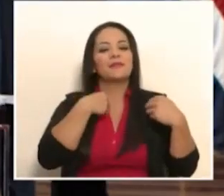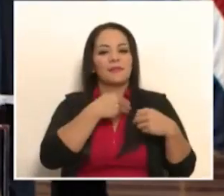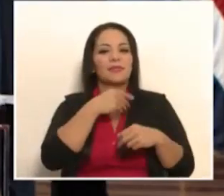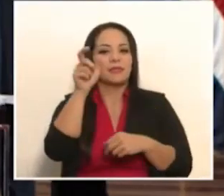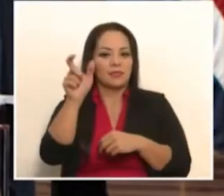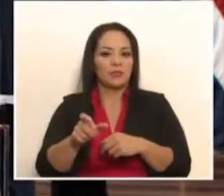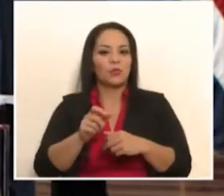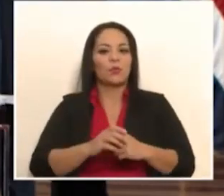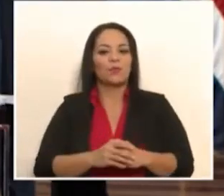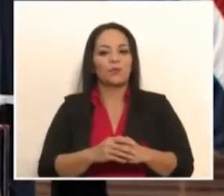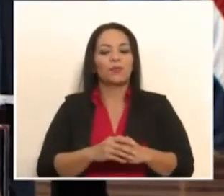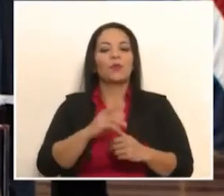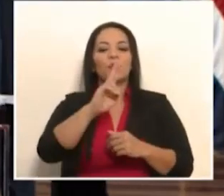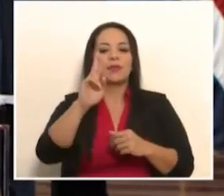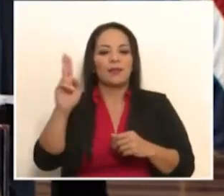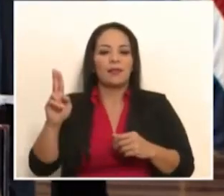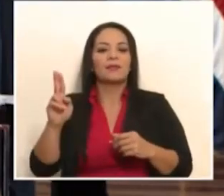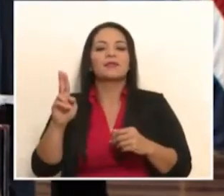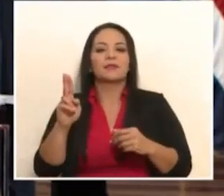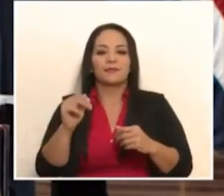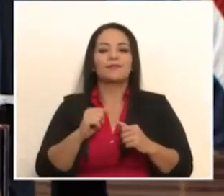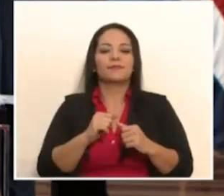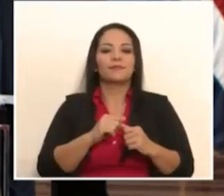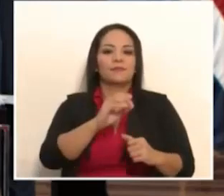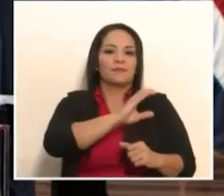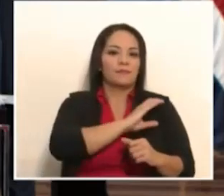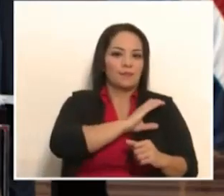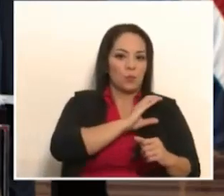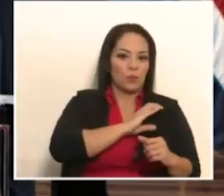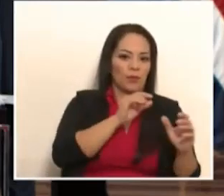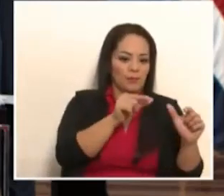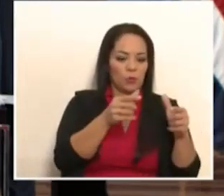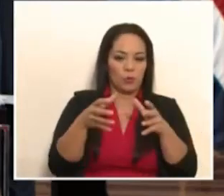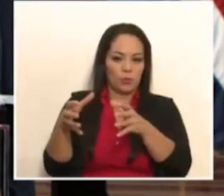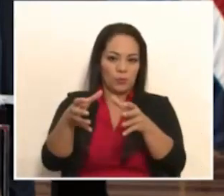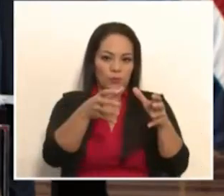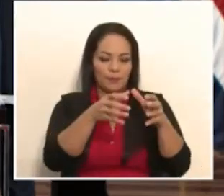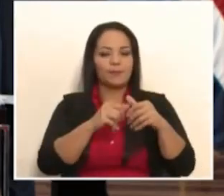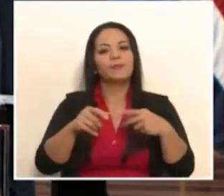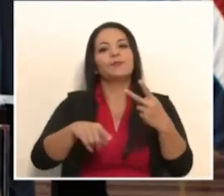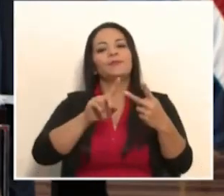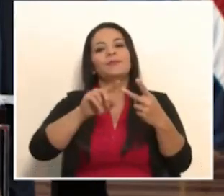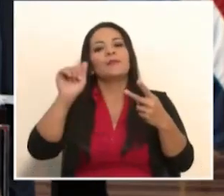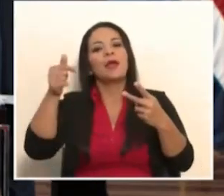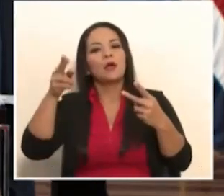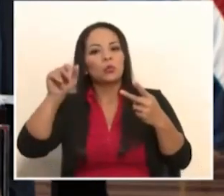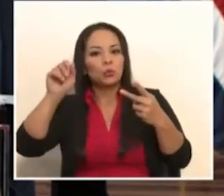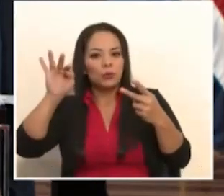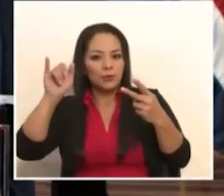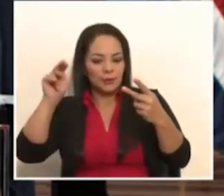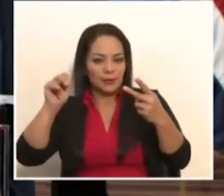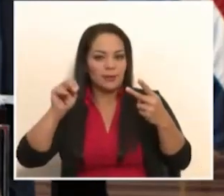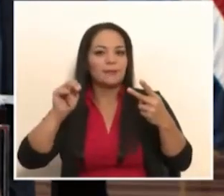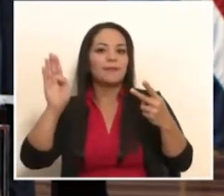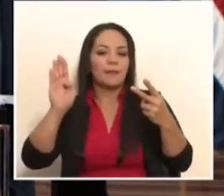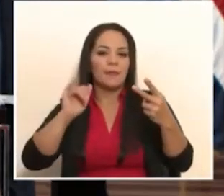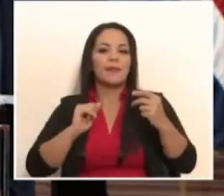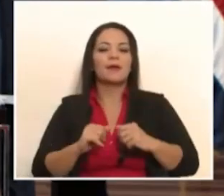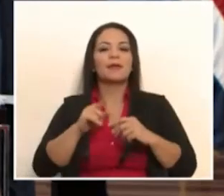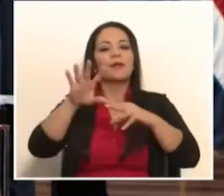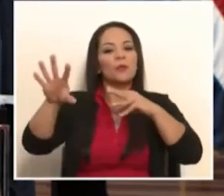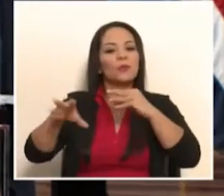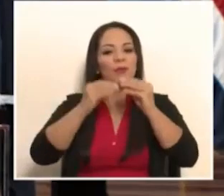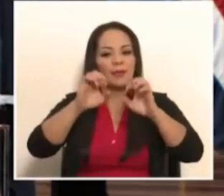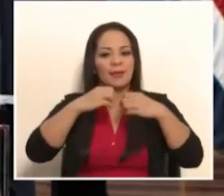viceministro de las unidades regulares de la fuerza pública. Don Agustín Barquero, también se nos suma al